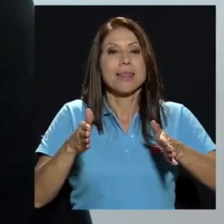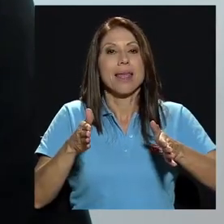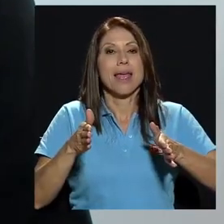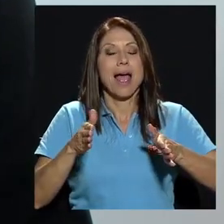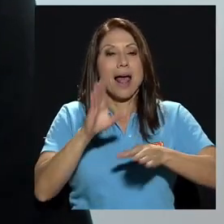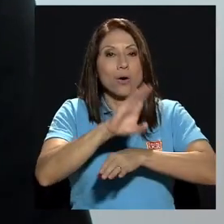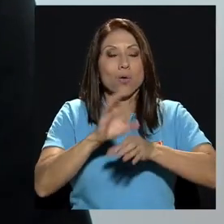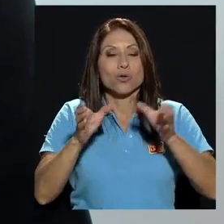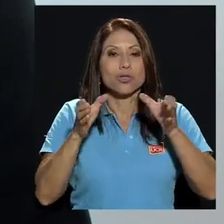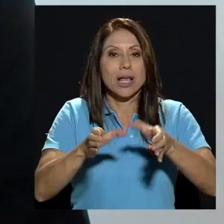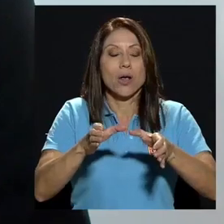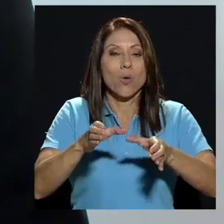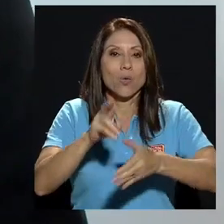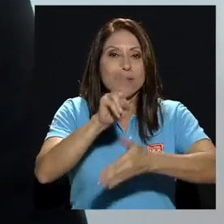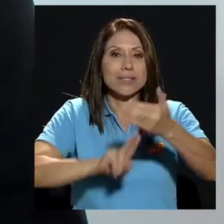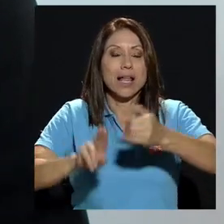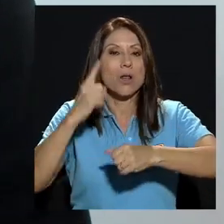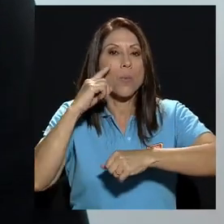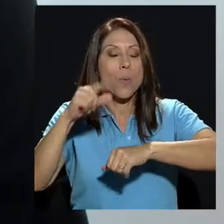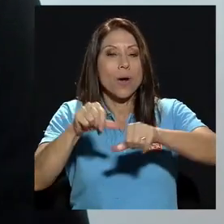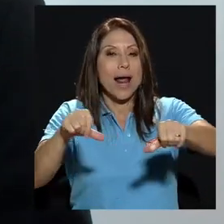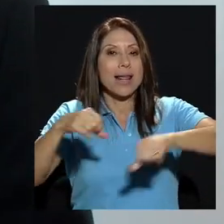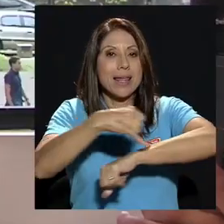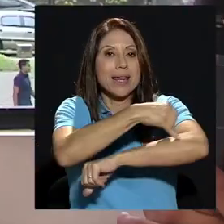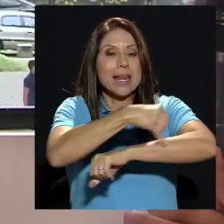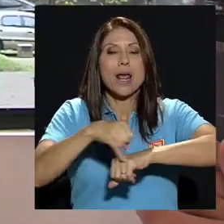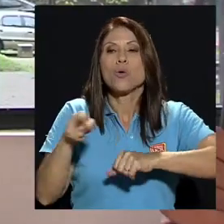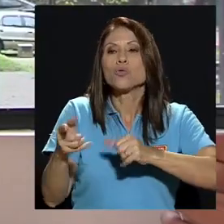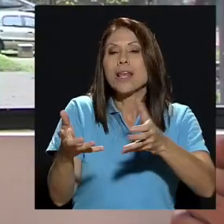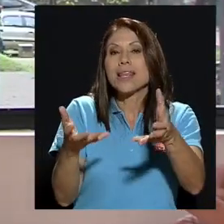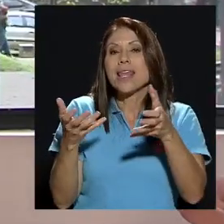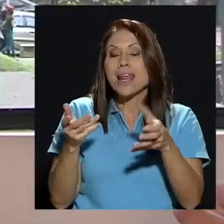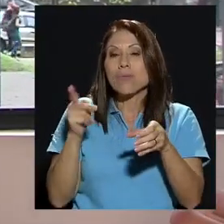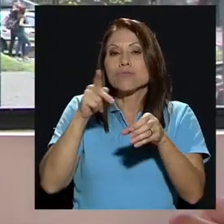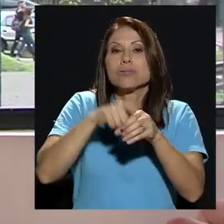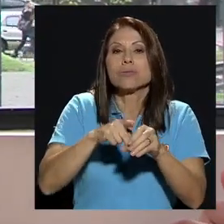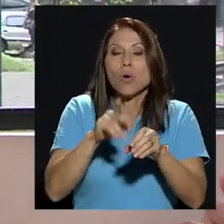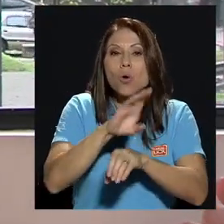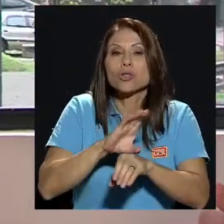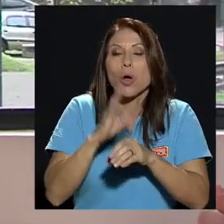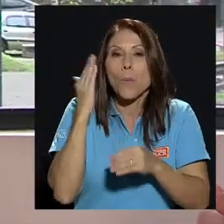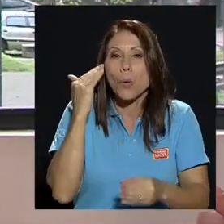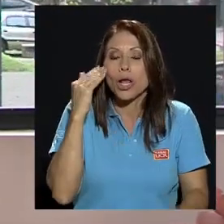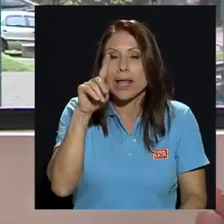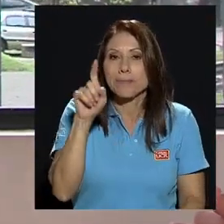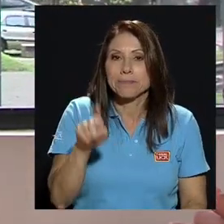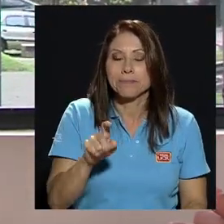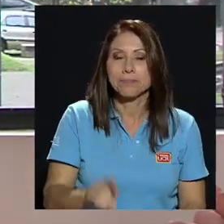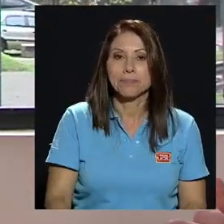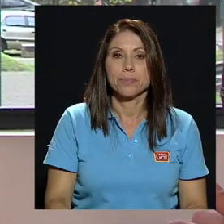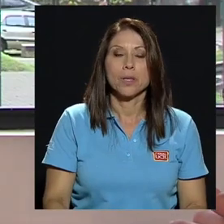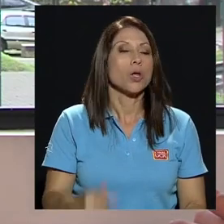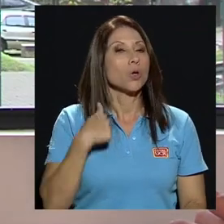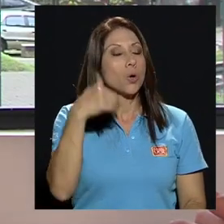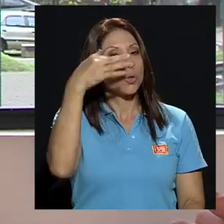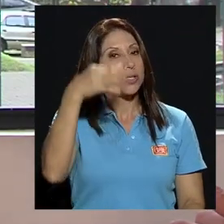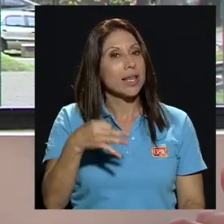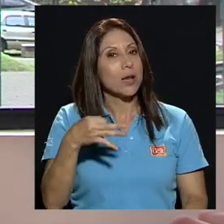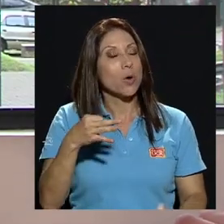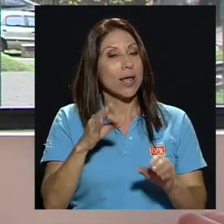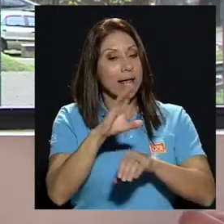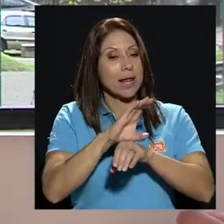don Guillermo ¿por qué usted quiere llegar al consejo universitario? considero que en el consejo universitario se puede